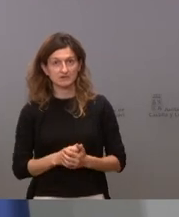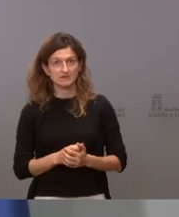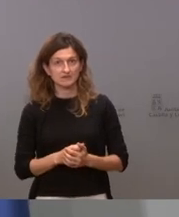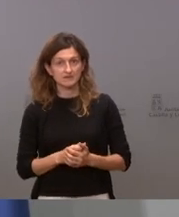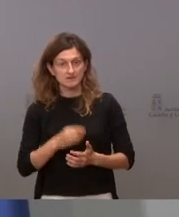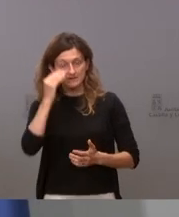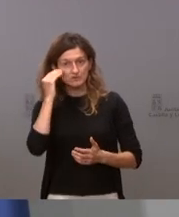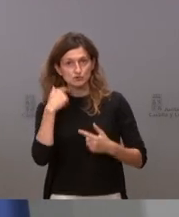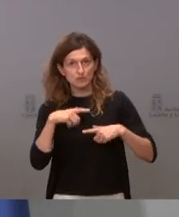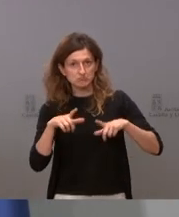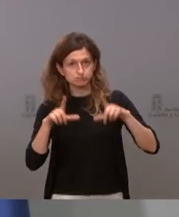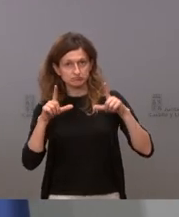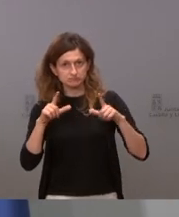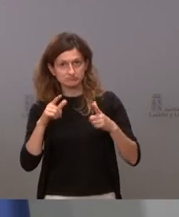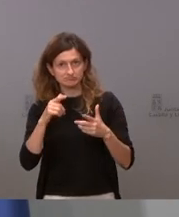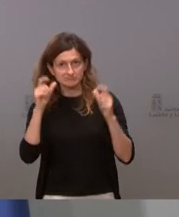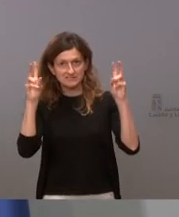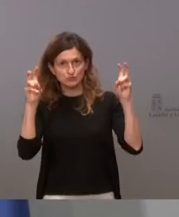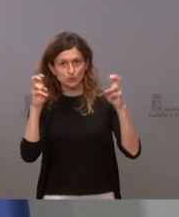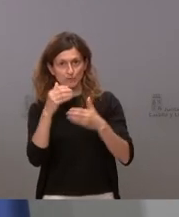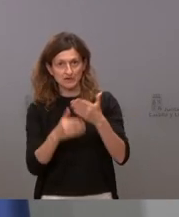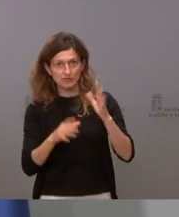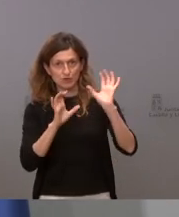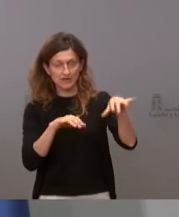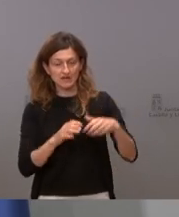sería portada de León y de algún medio más